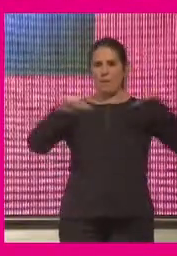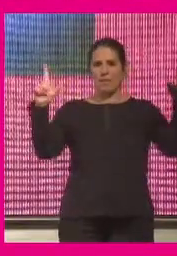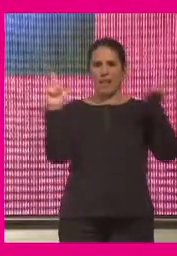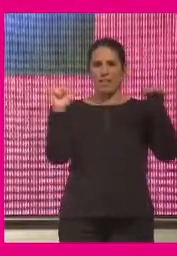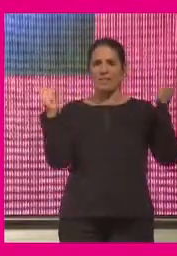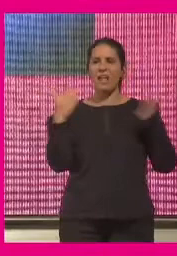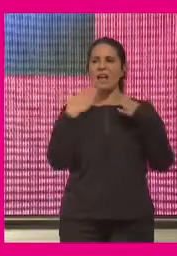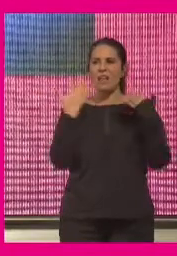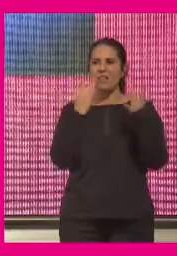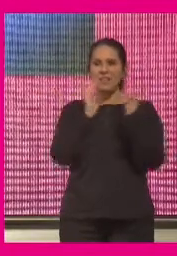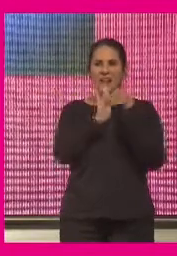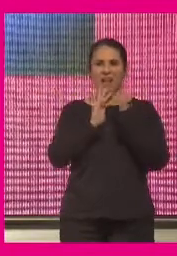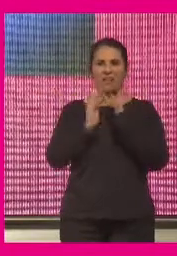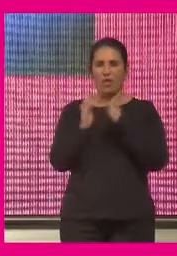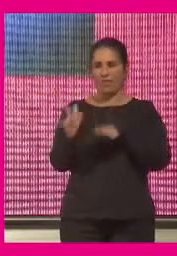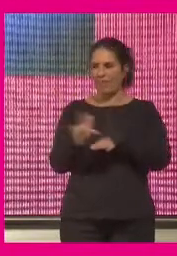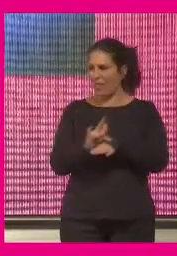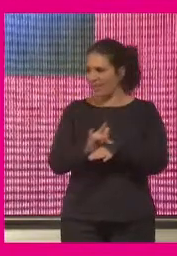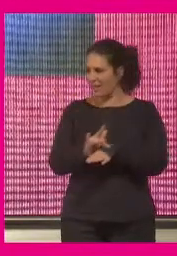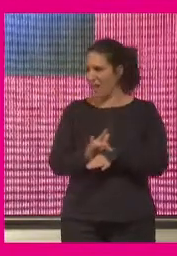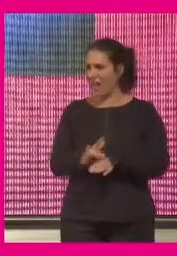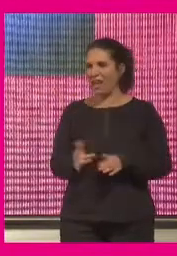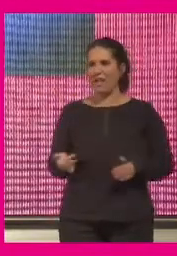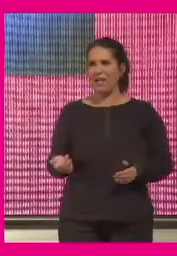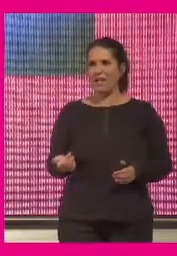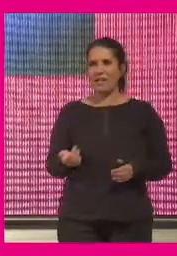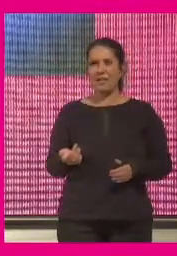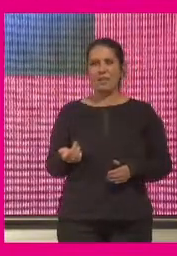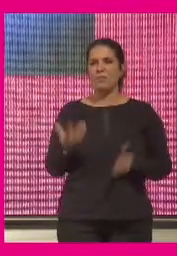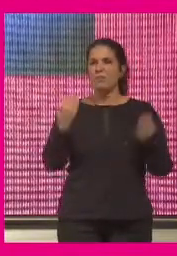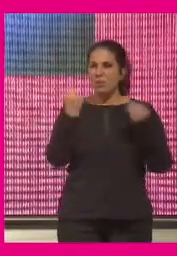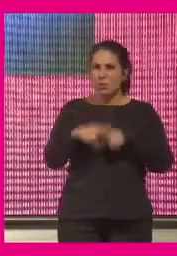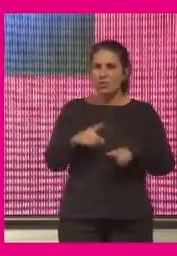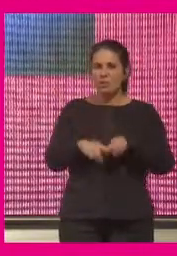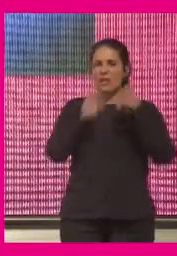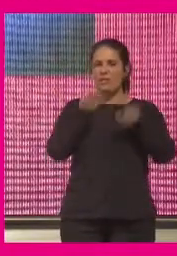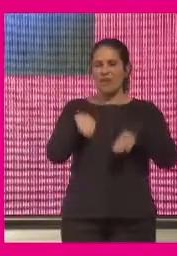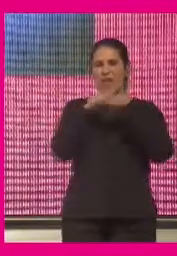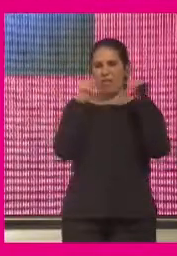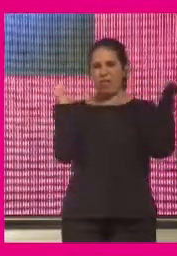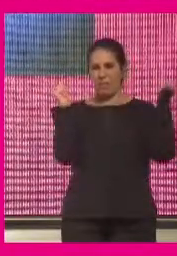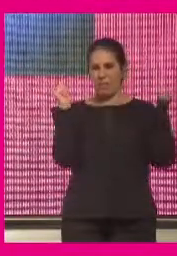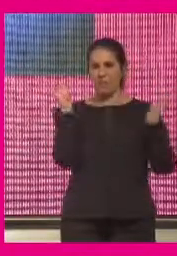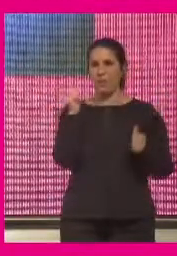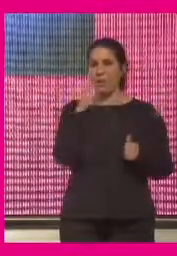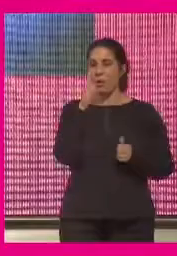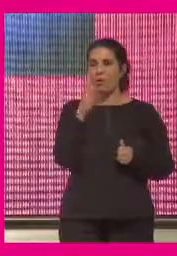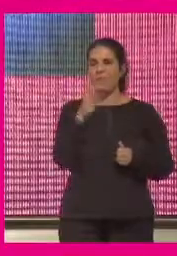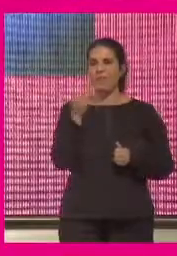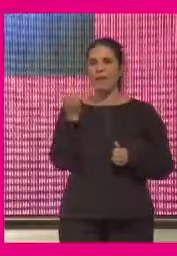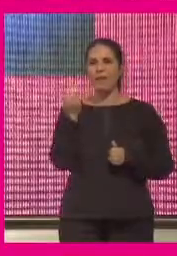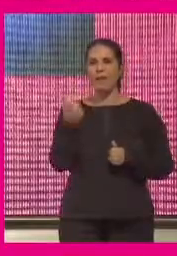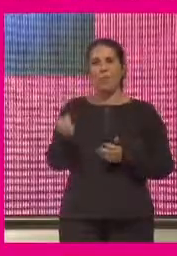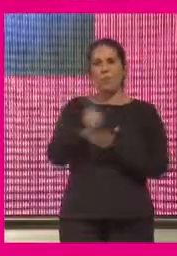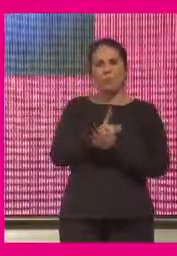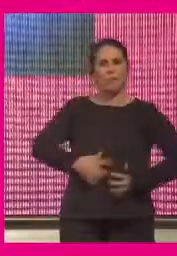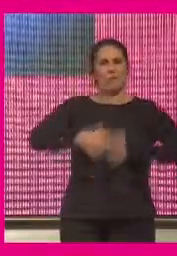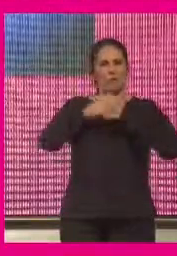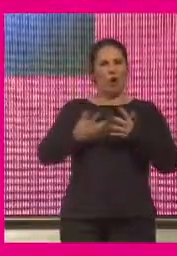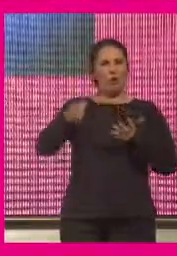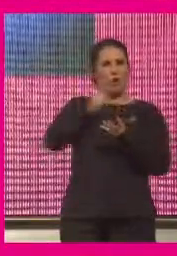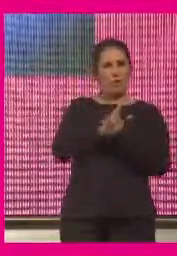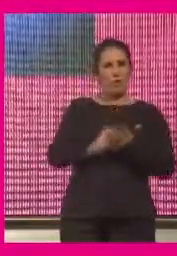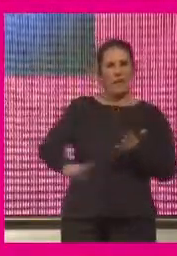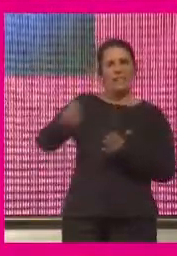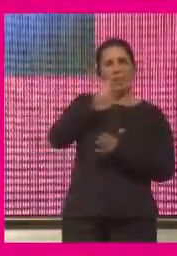a través de la interacción digital y nos hemos dejado muchas cosas por el camino muchas cosas que deberemos restablecer y restaurar